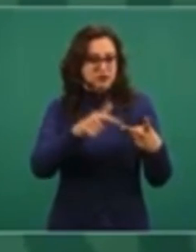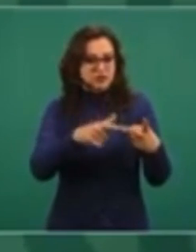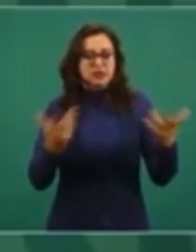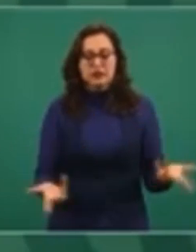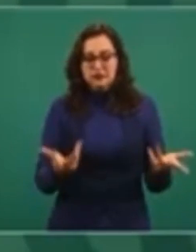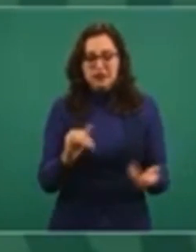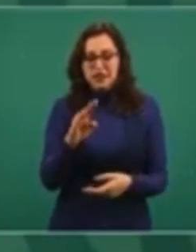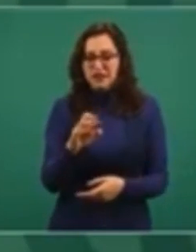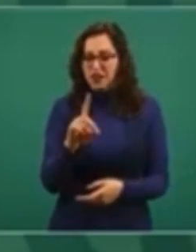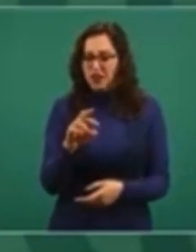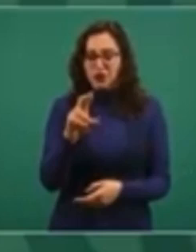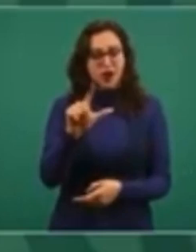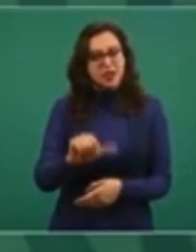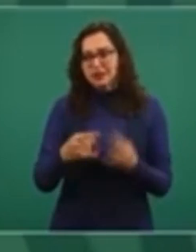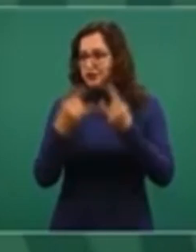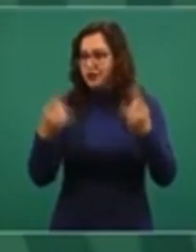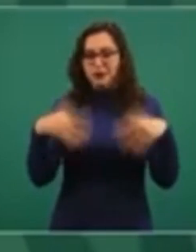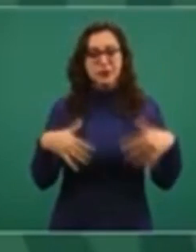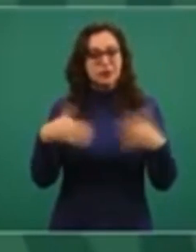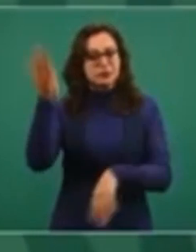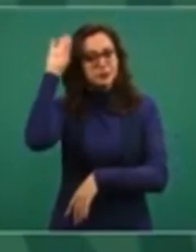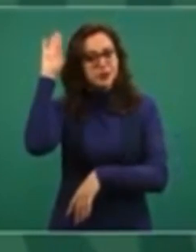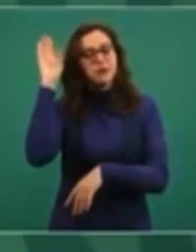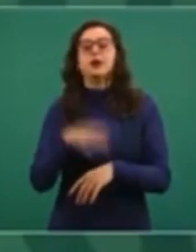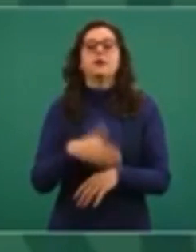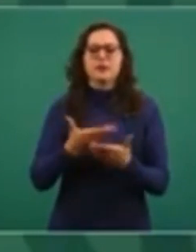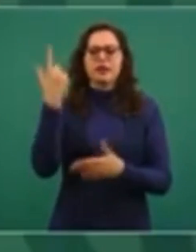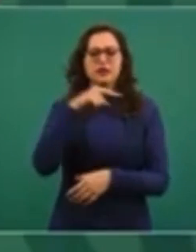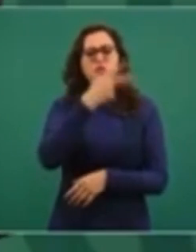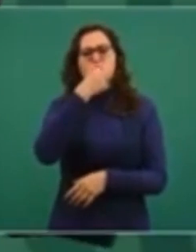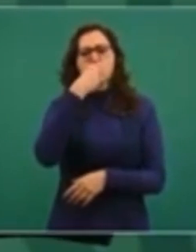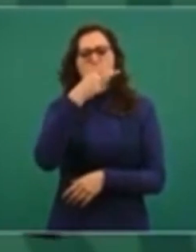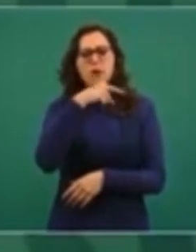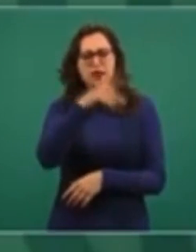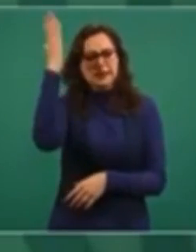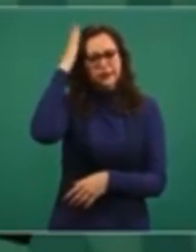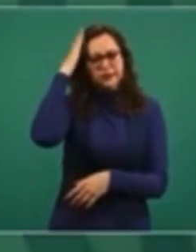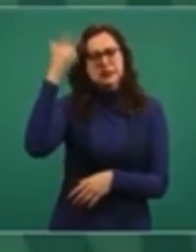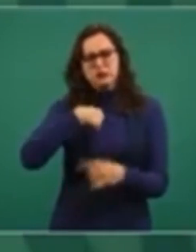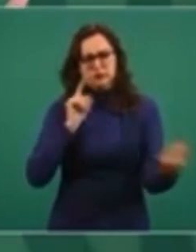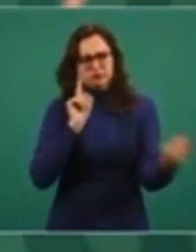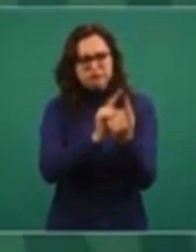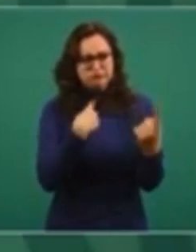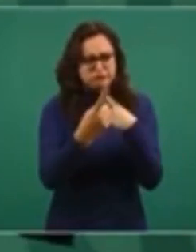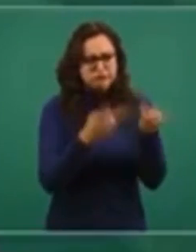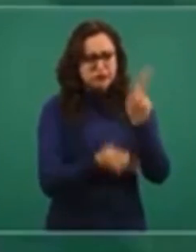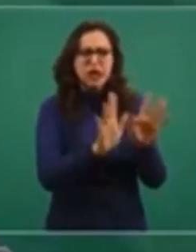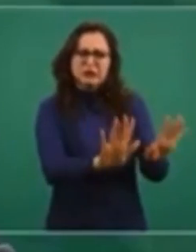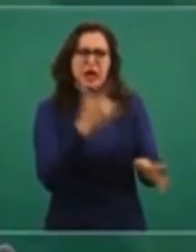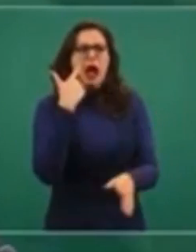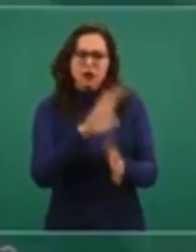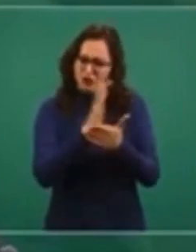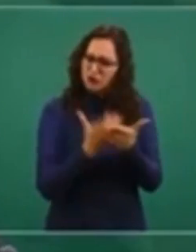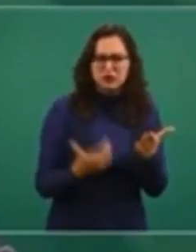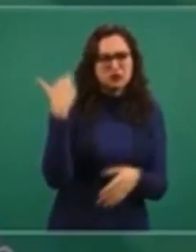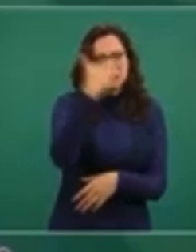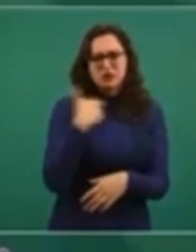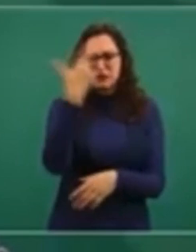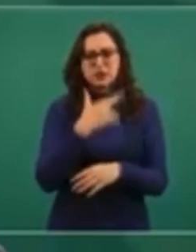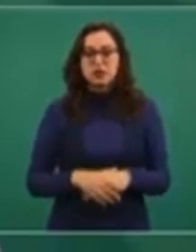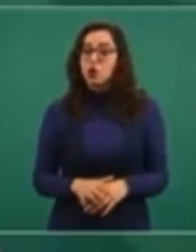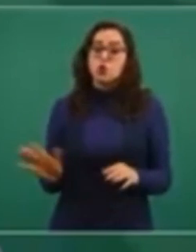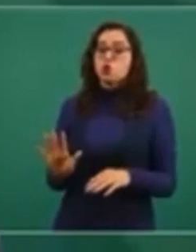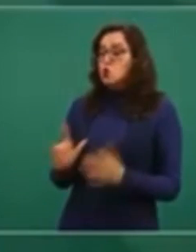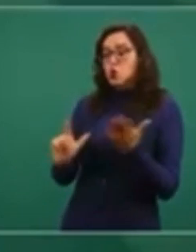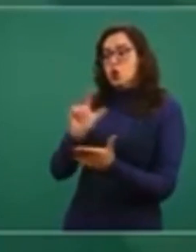Me entrevisté con el gerente de Iberdrola, que les dije, vamos a revisar los contratos. No,